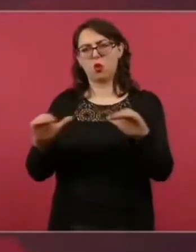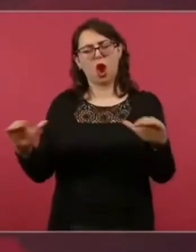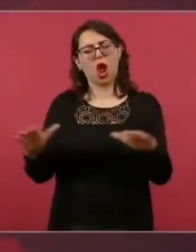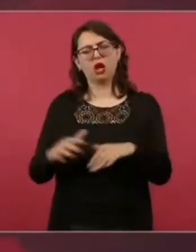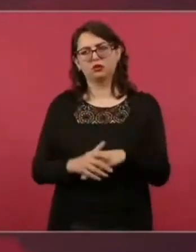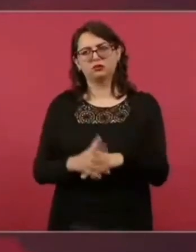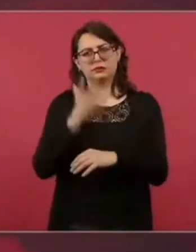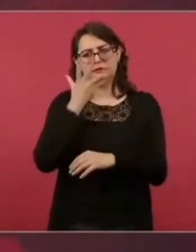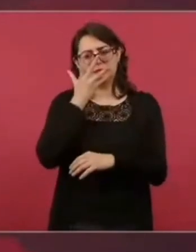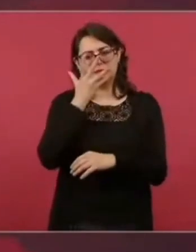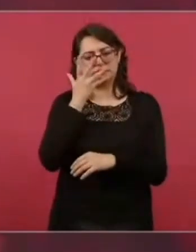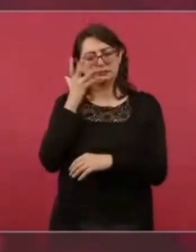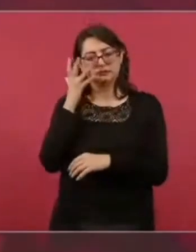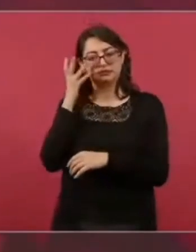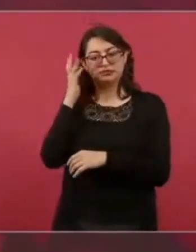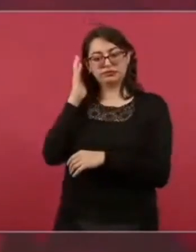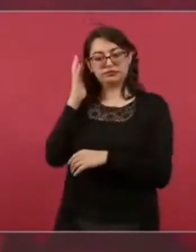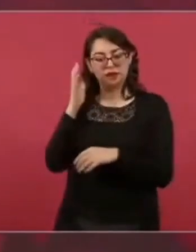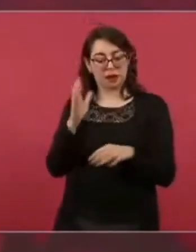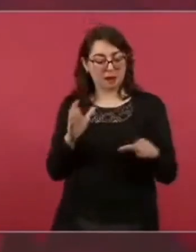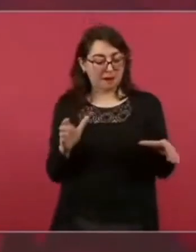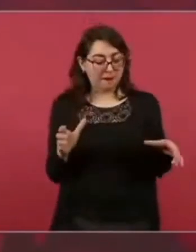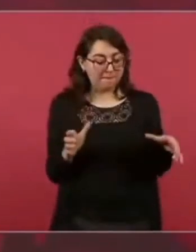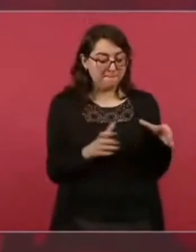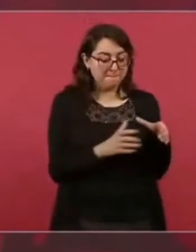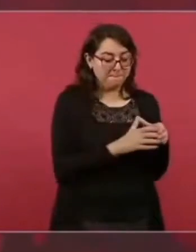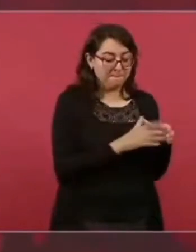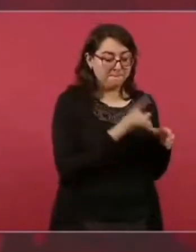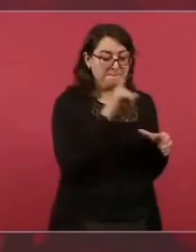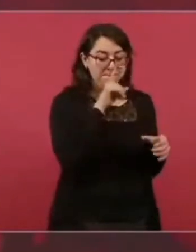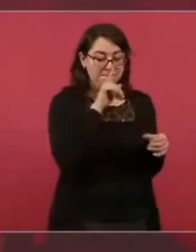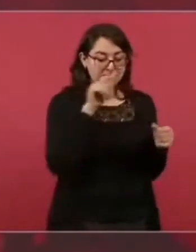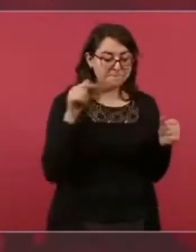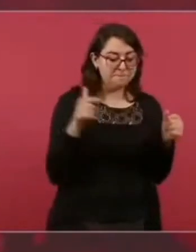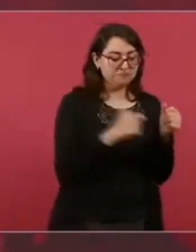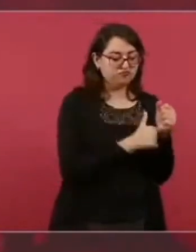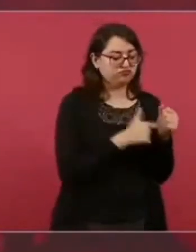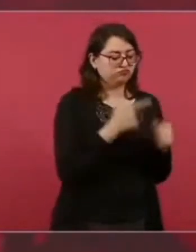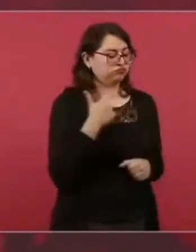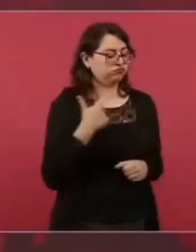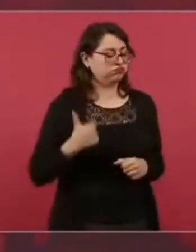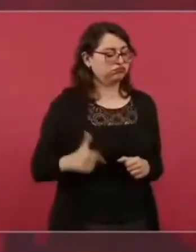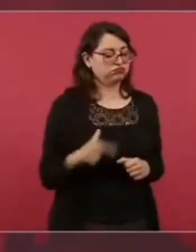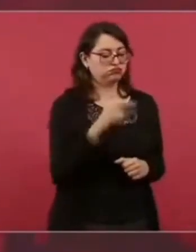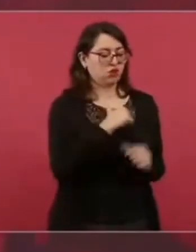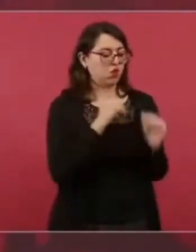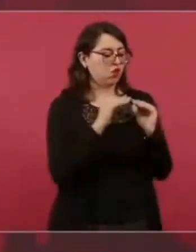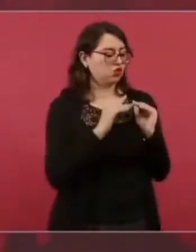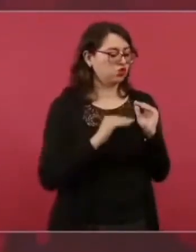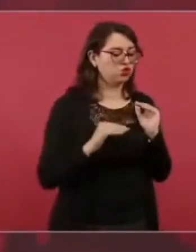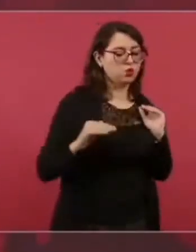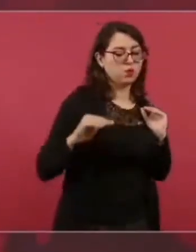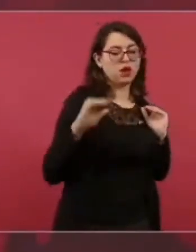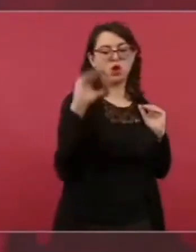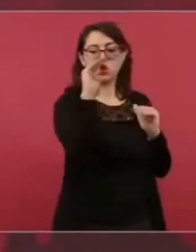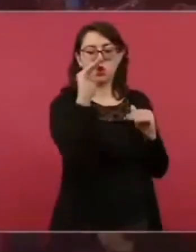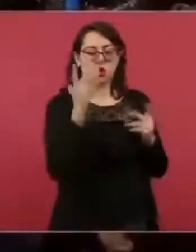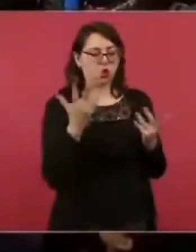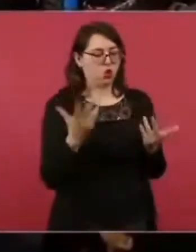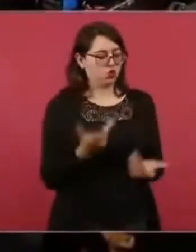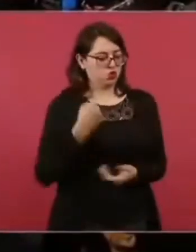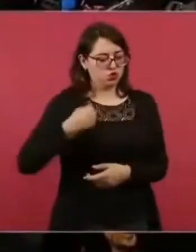algunos por ejemplo de los académicos con posgrado